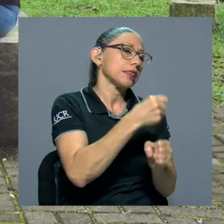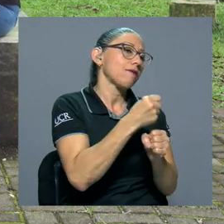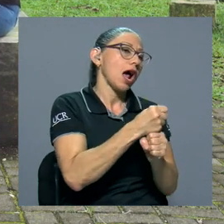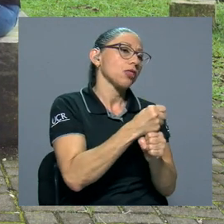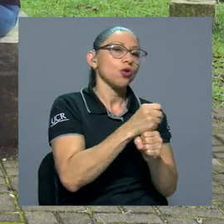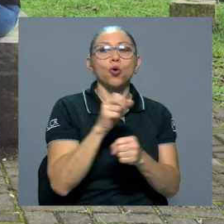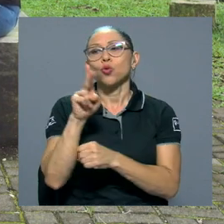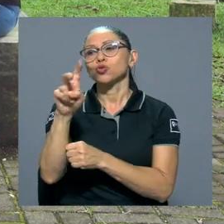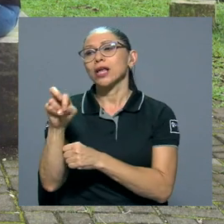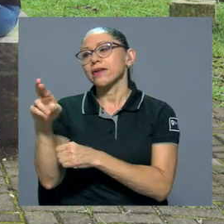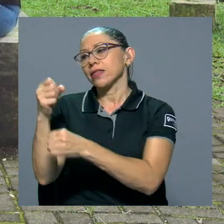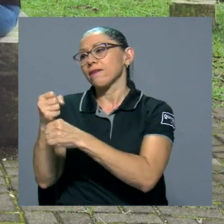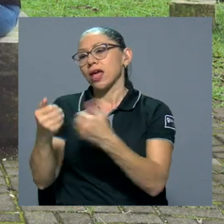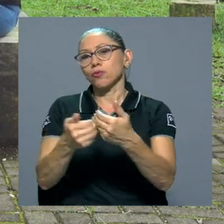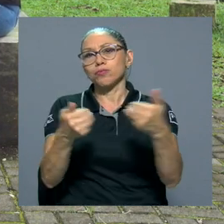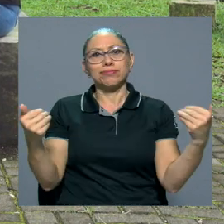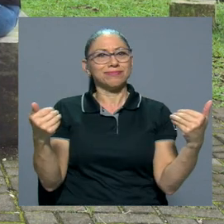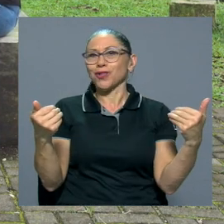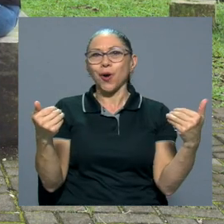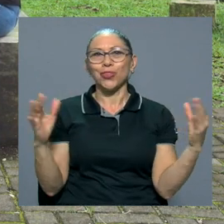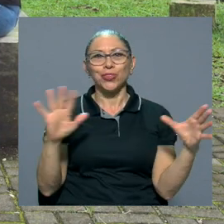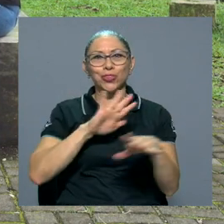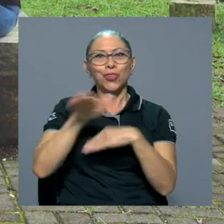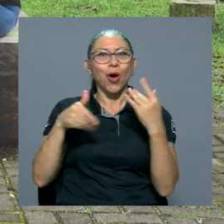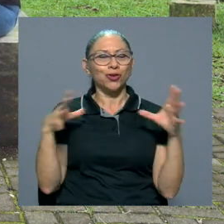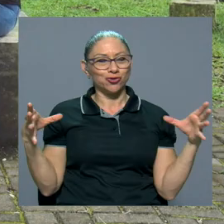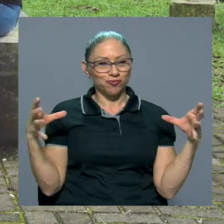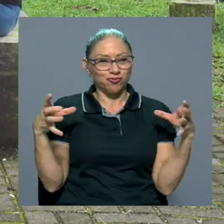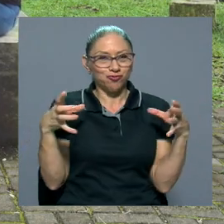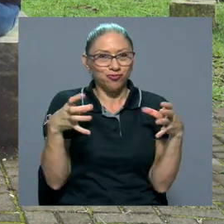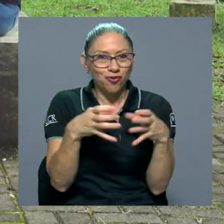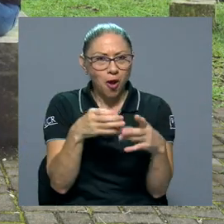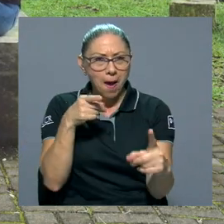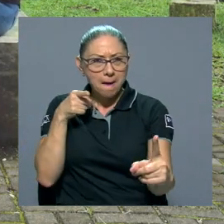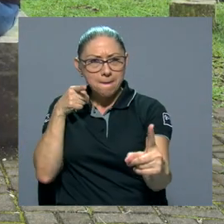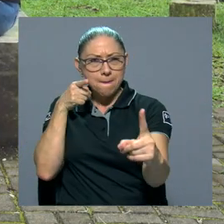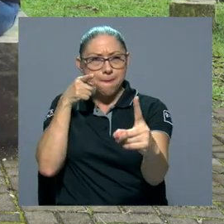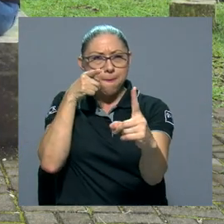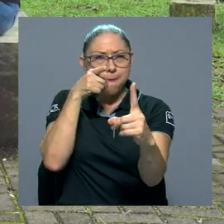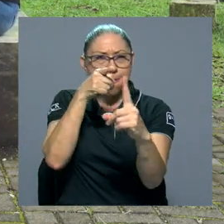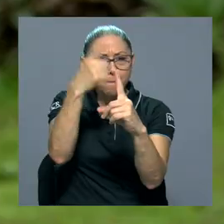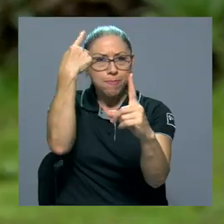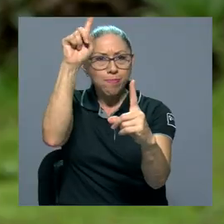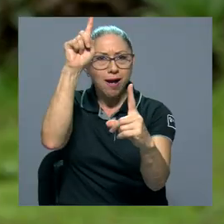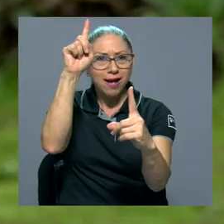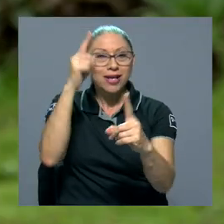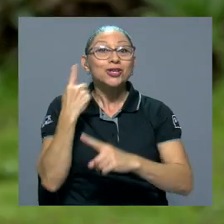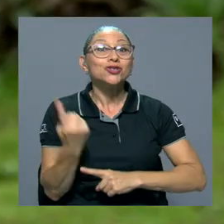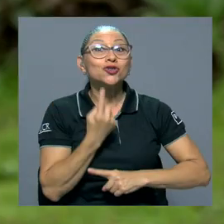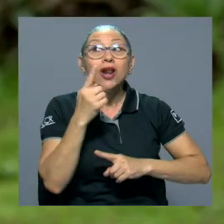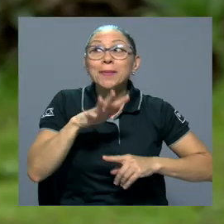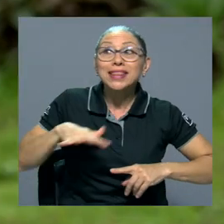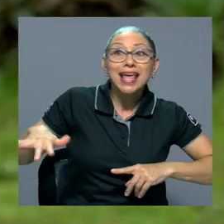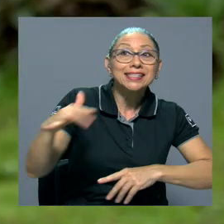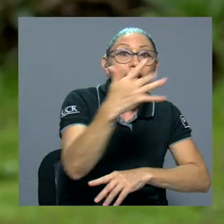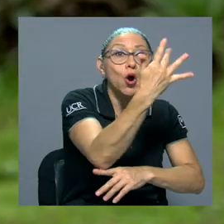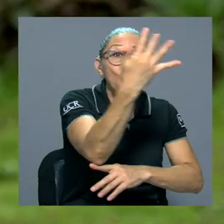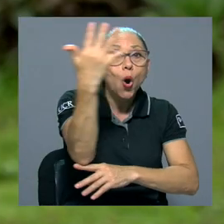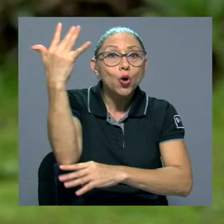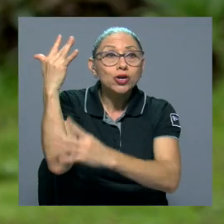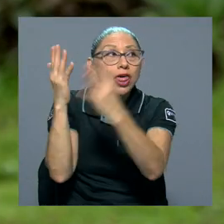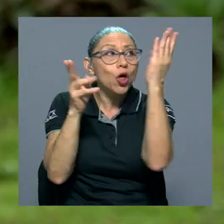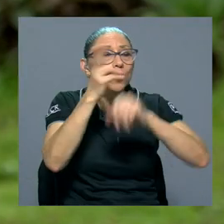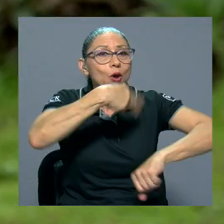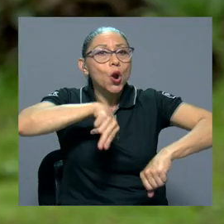UCR trabajando sola, sino que todos unimos fuerzas y tenemos proyectos en común y los vamos llevando adelante. Solo en el corredor biológico del río